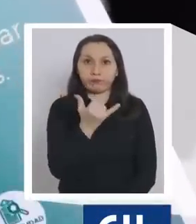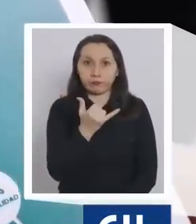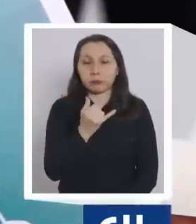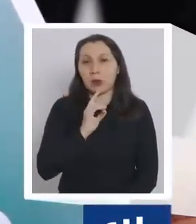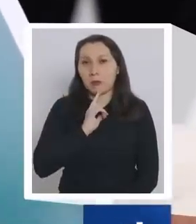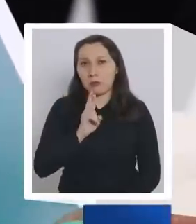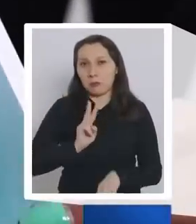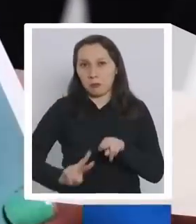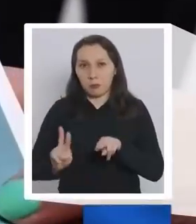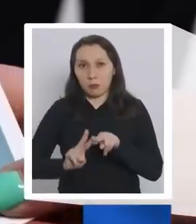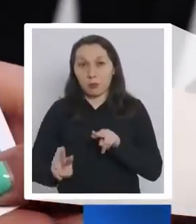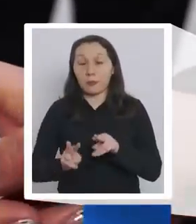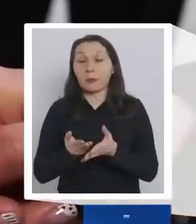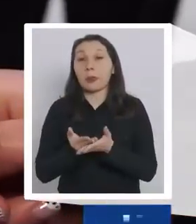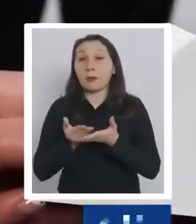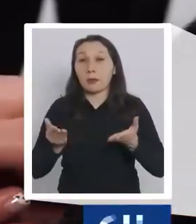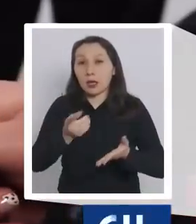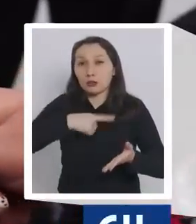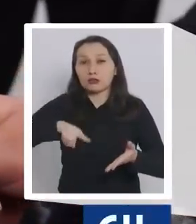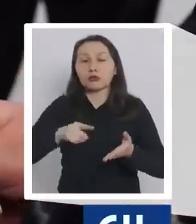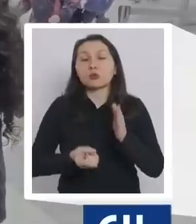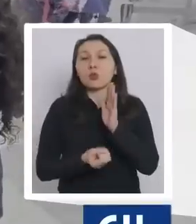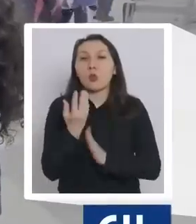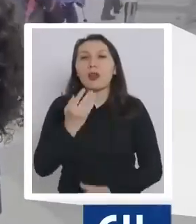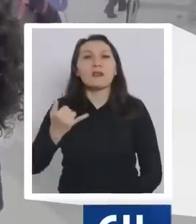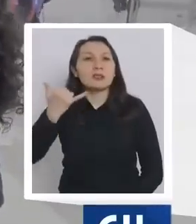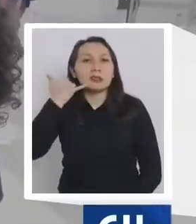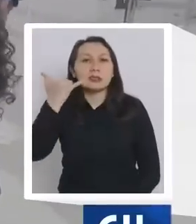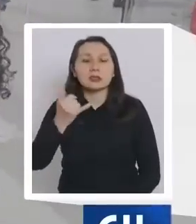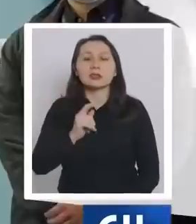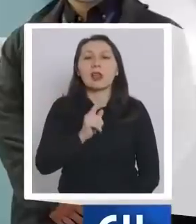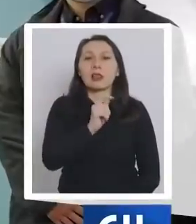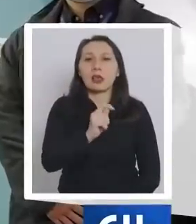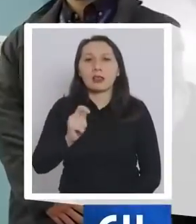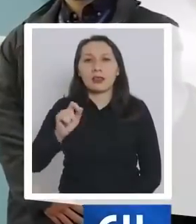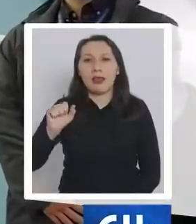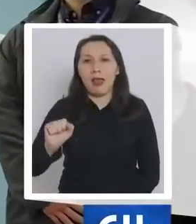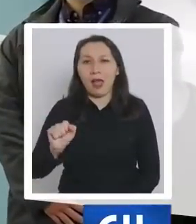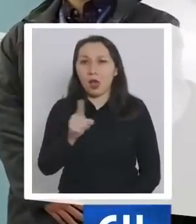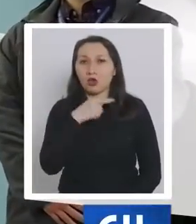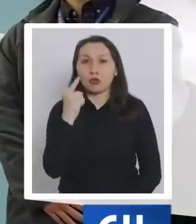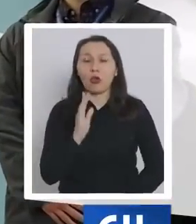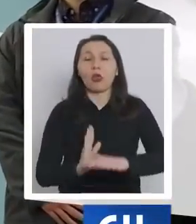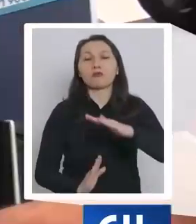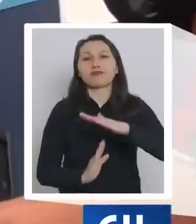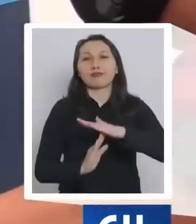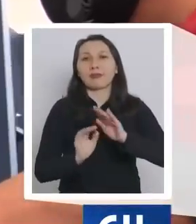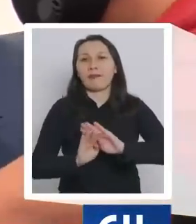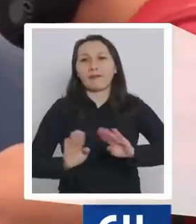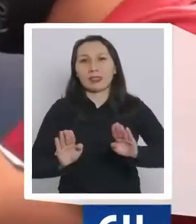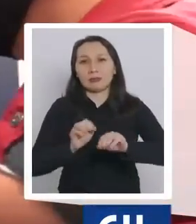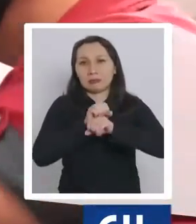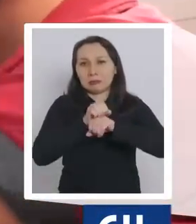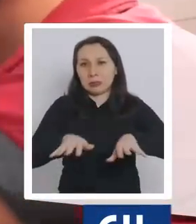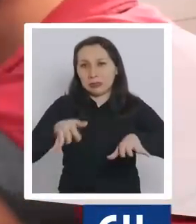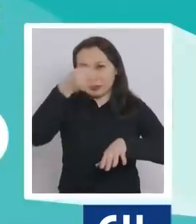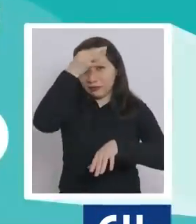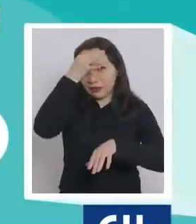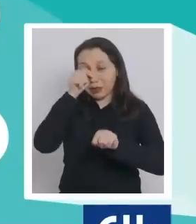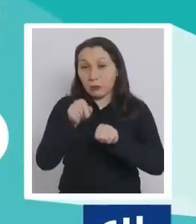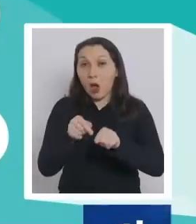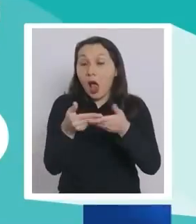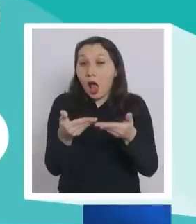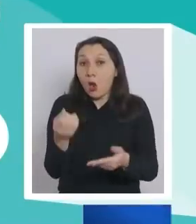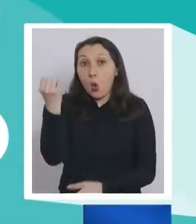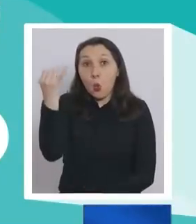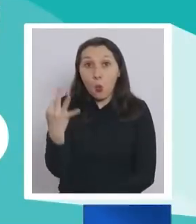resolverlas. Para eso hemos creado el Fono TTA, para que detengamos todos juntos esta pandemia. Ahora que